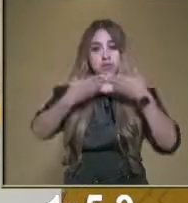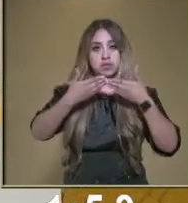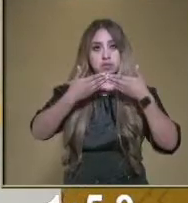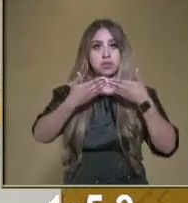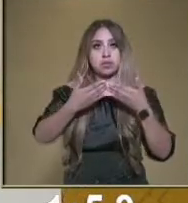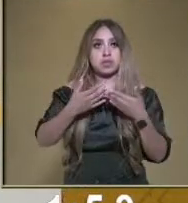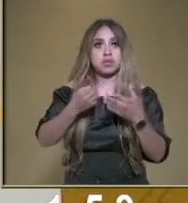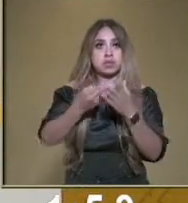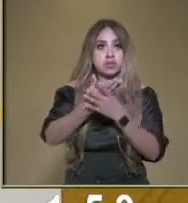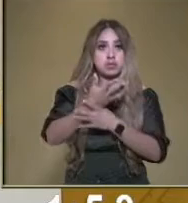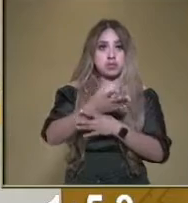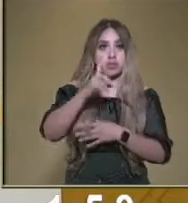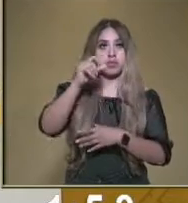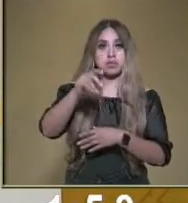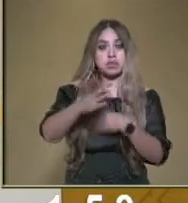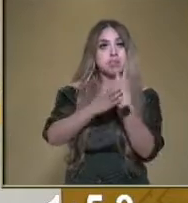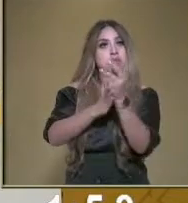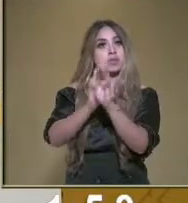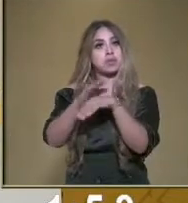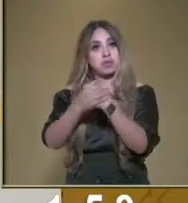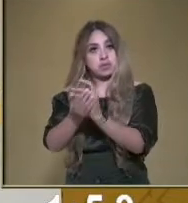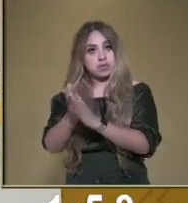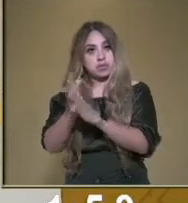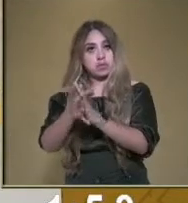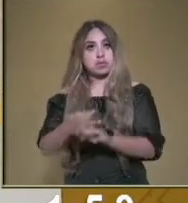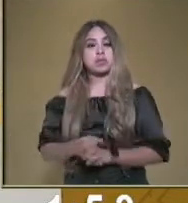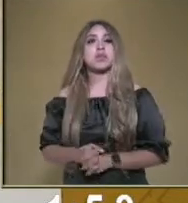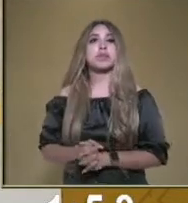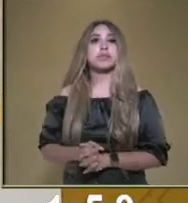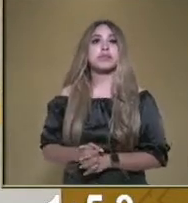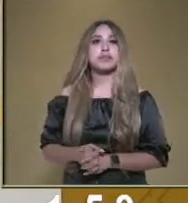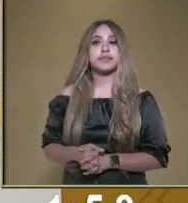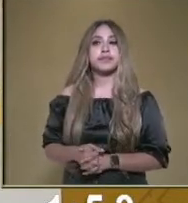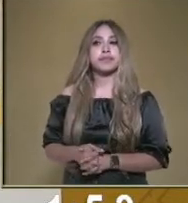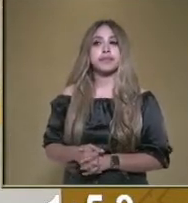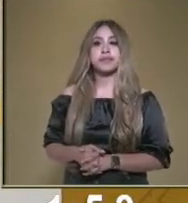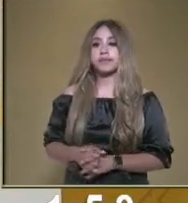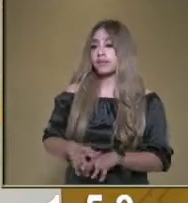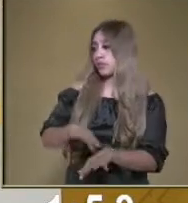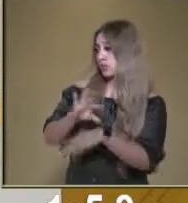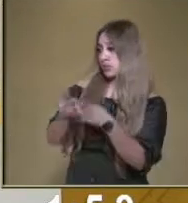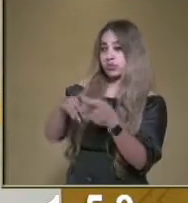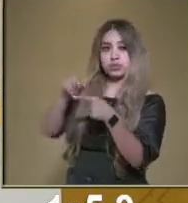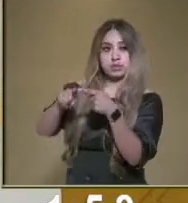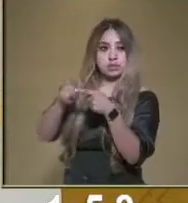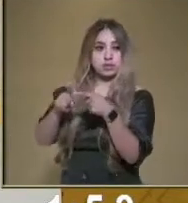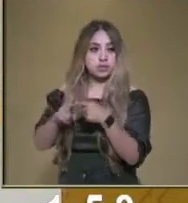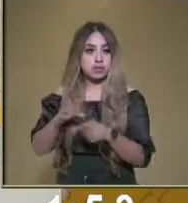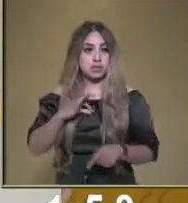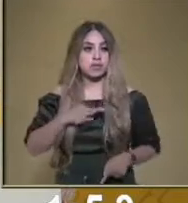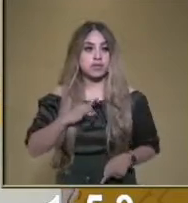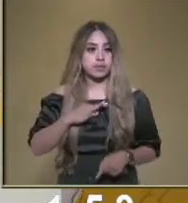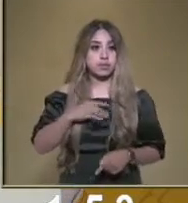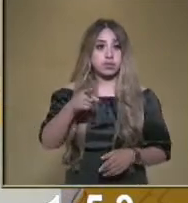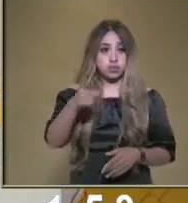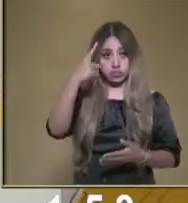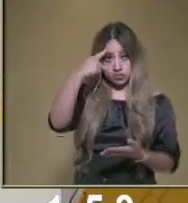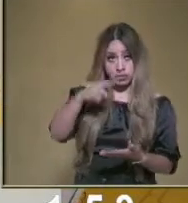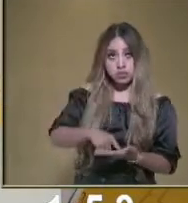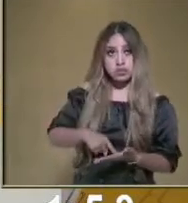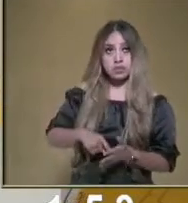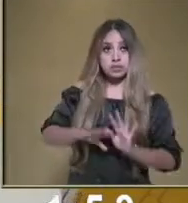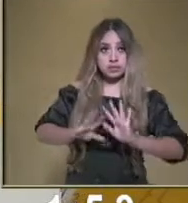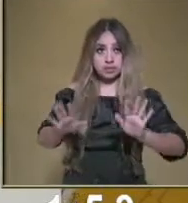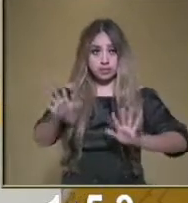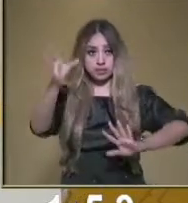saliendo de aquí, hay que lavarnos las manos. Sí. Muy bien, con jabón para quitarnos todas estas bacterias. ¿Ustedes creen que hayan aprendido